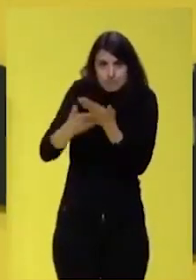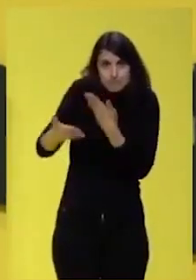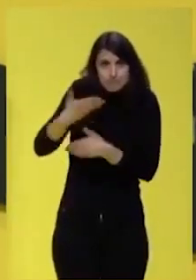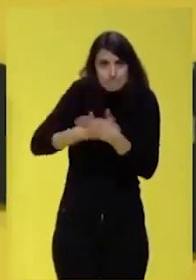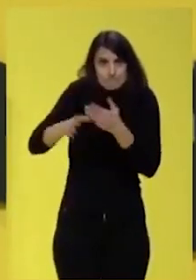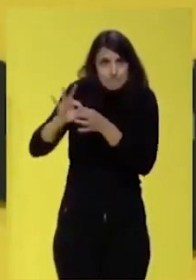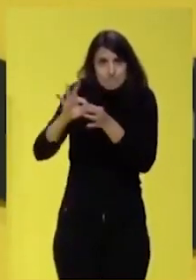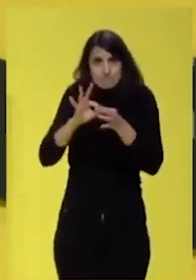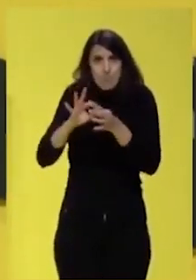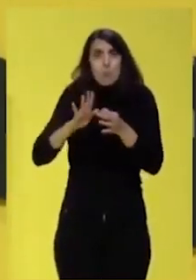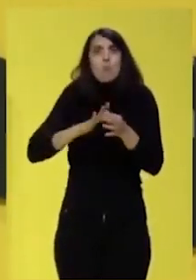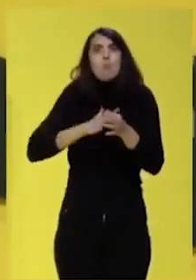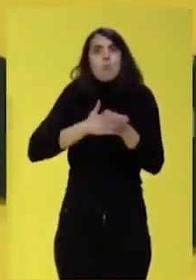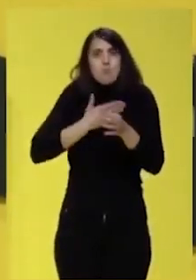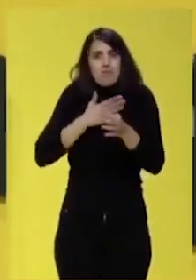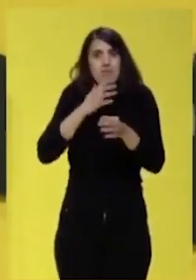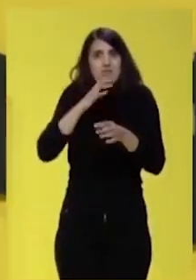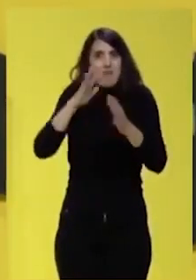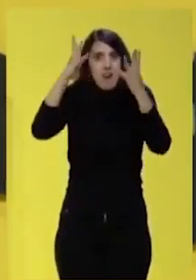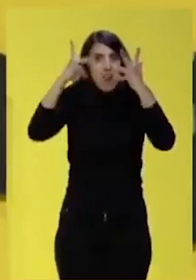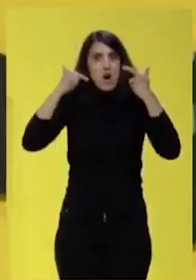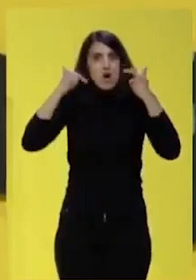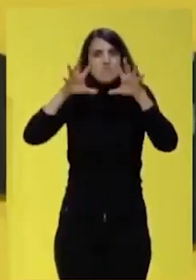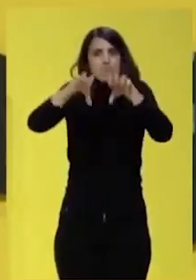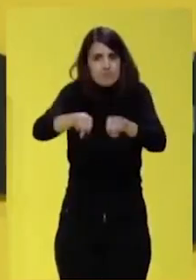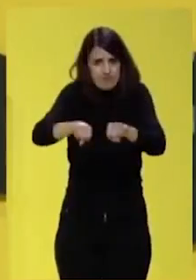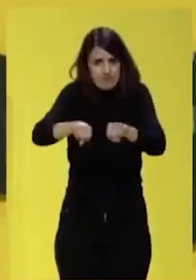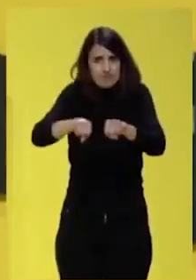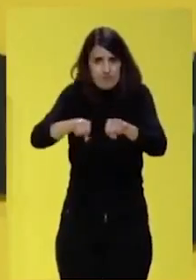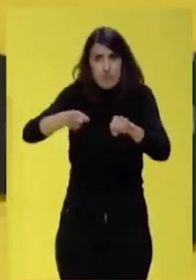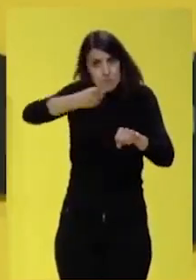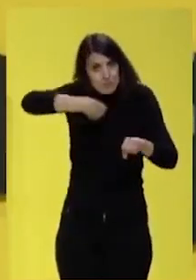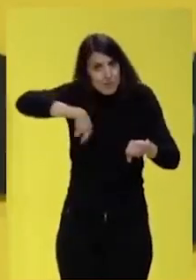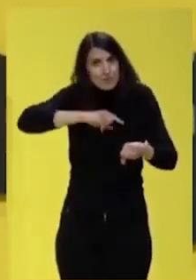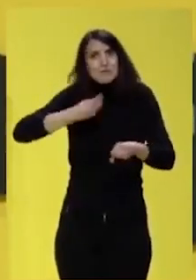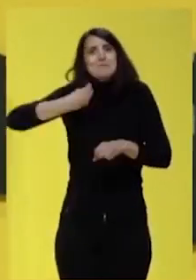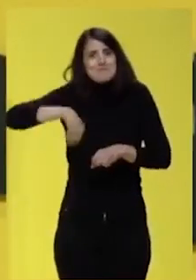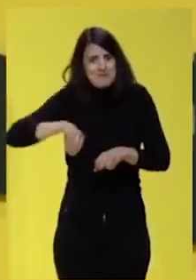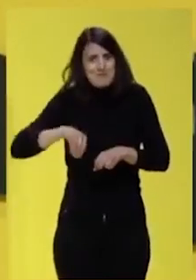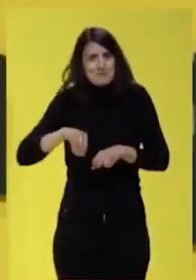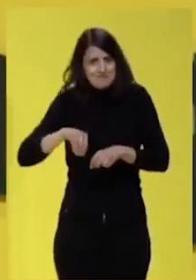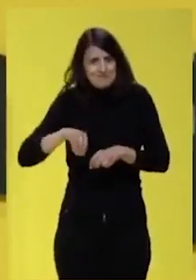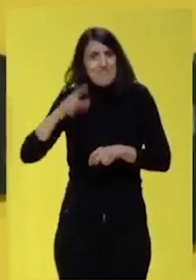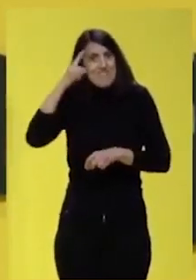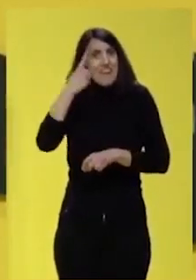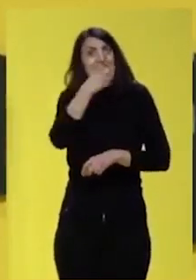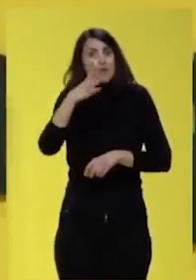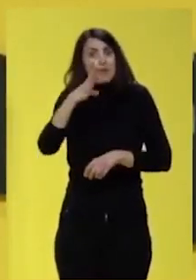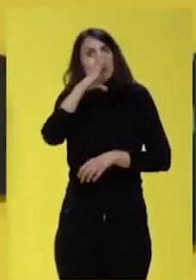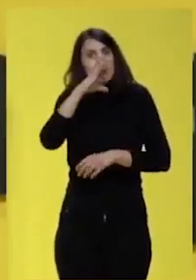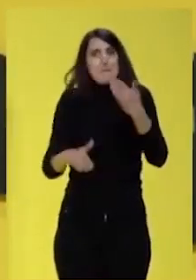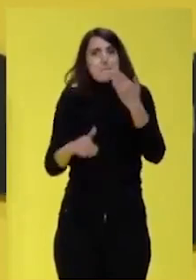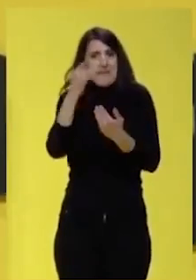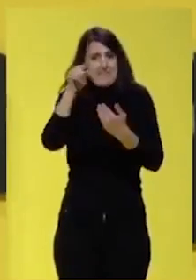juntas, pueden inmovilizar a un león. Eso es lo que tenemos que hacer, empezando por el 14 de